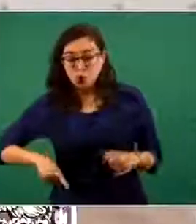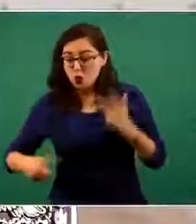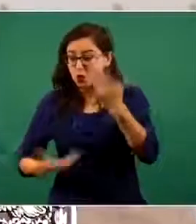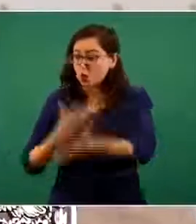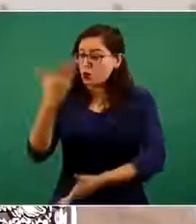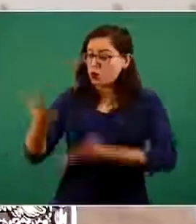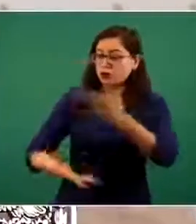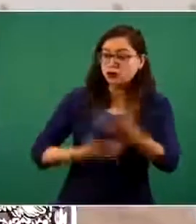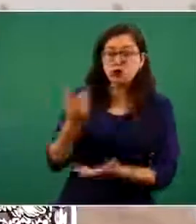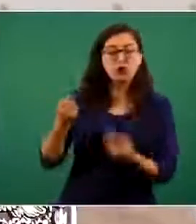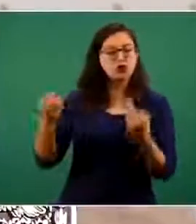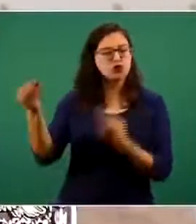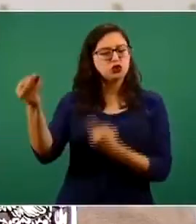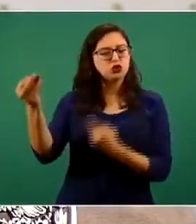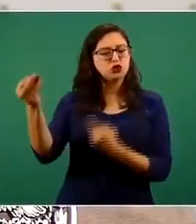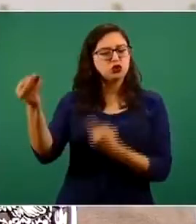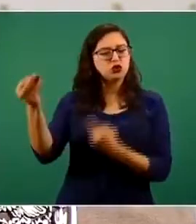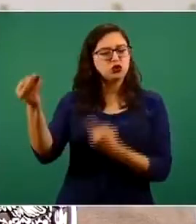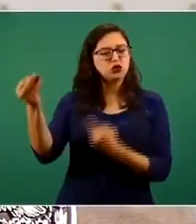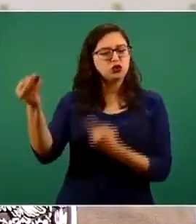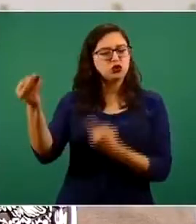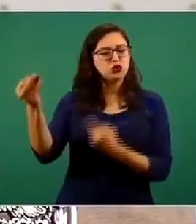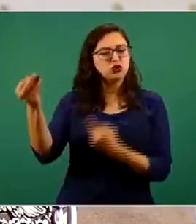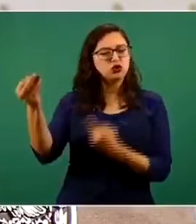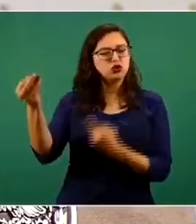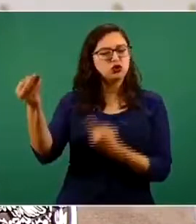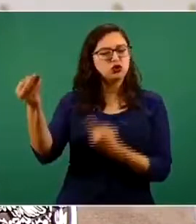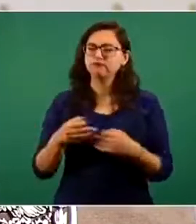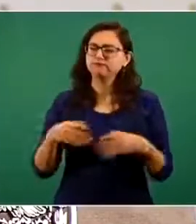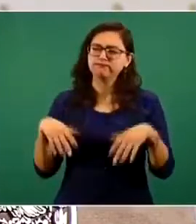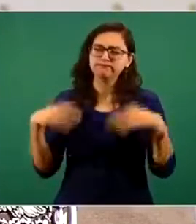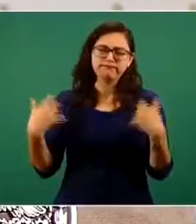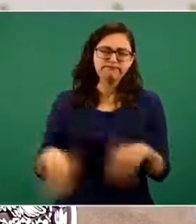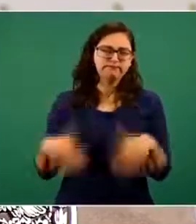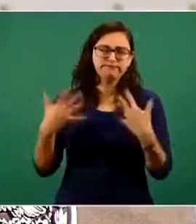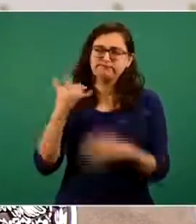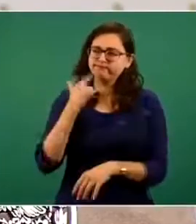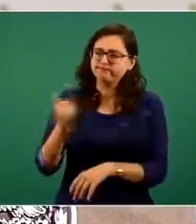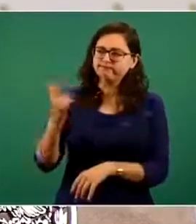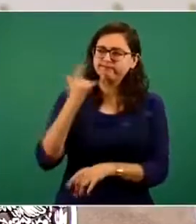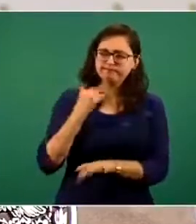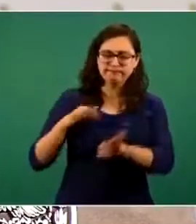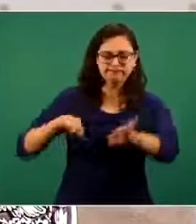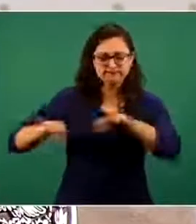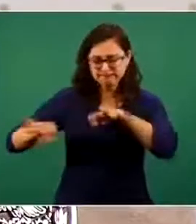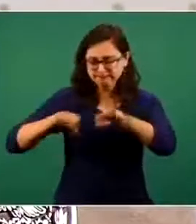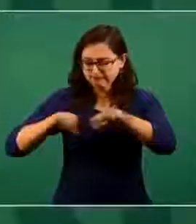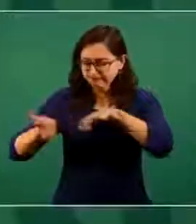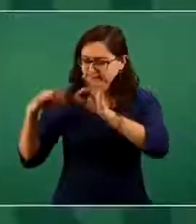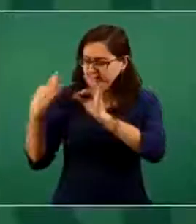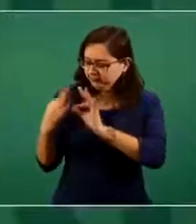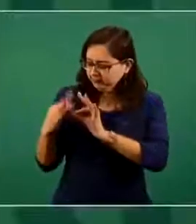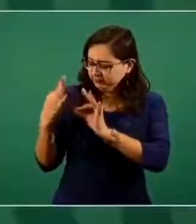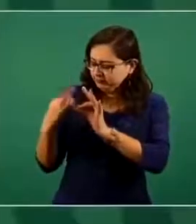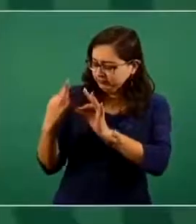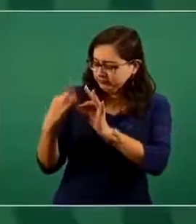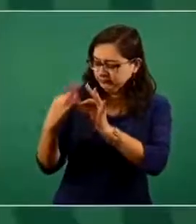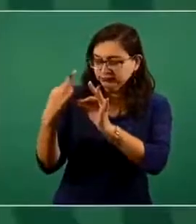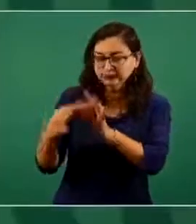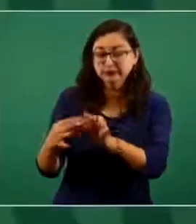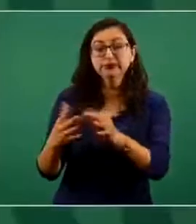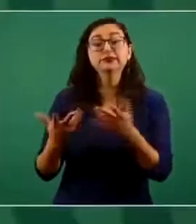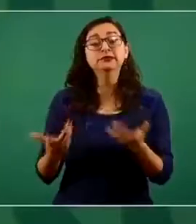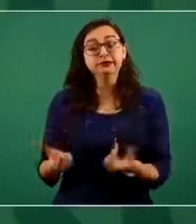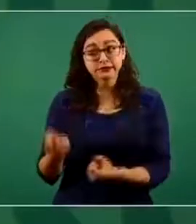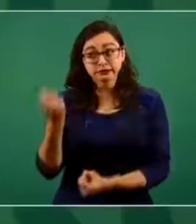todos estuvieron trabajando, aplicados, algunos